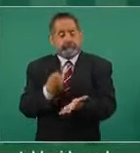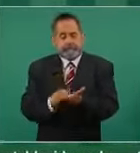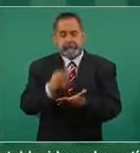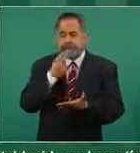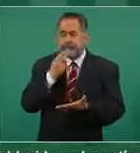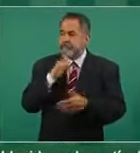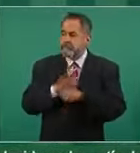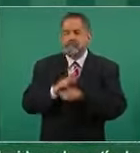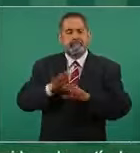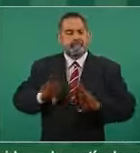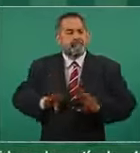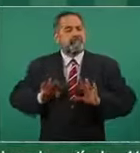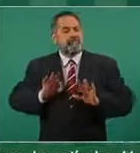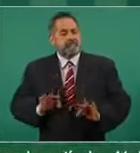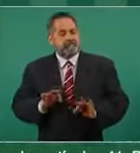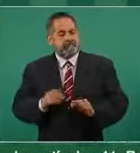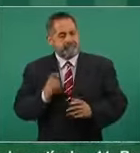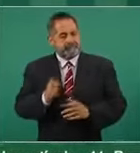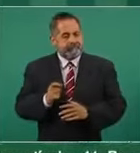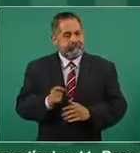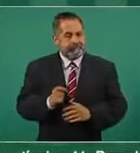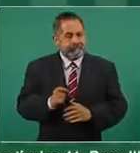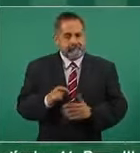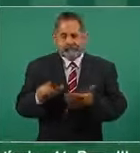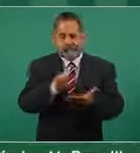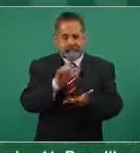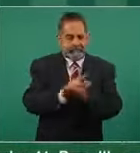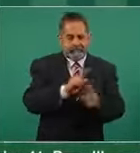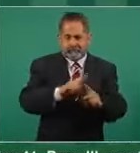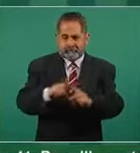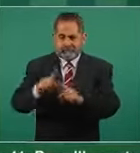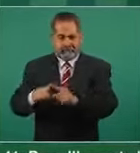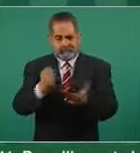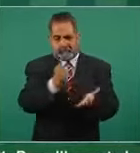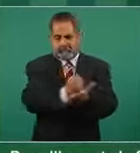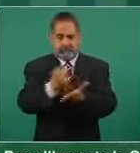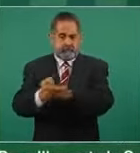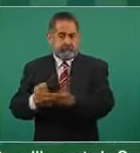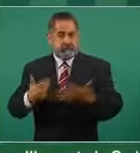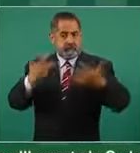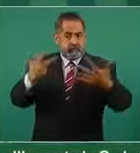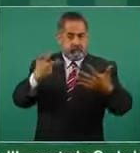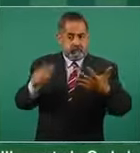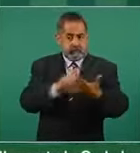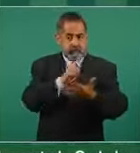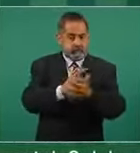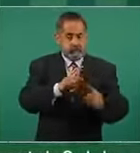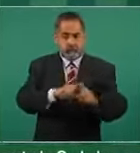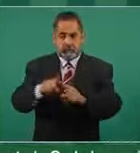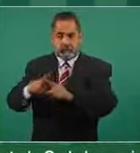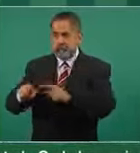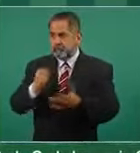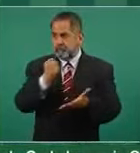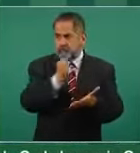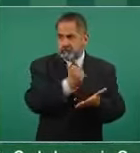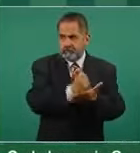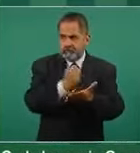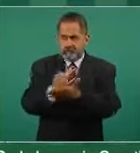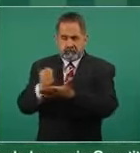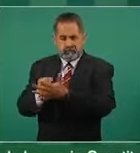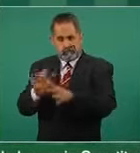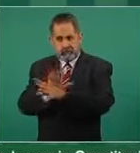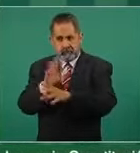las leyes, porque son ocho leyes que se reformaron